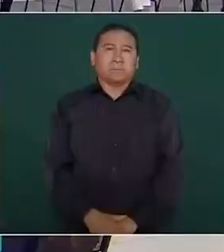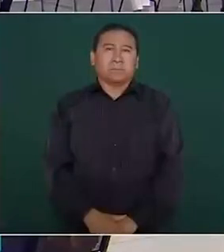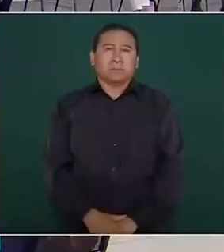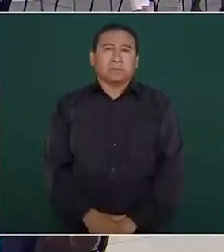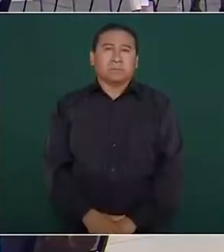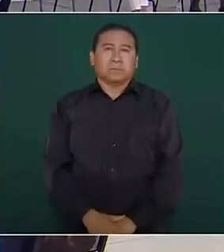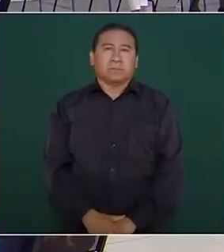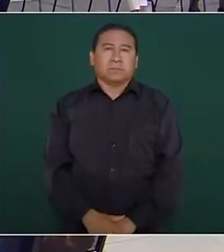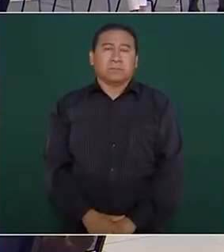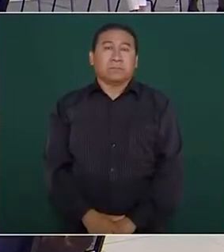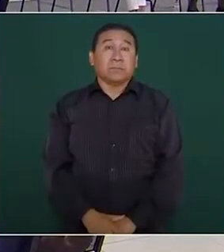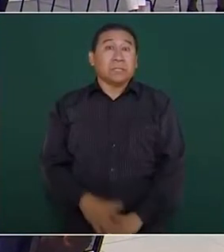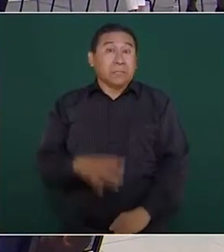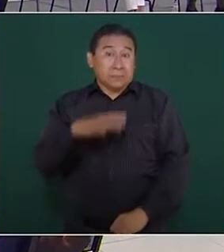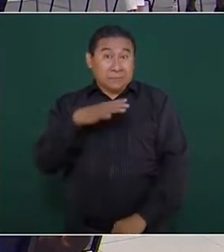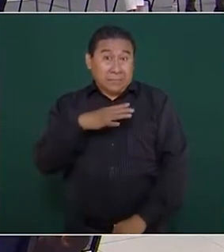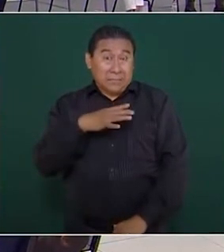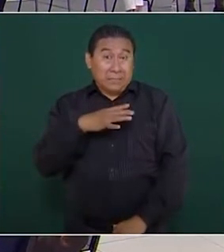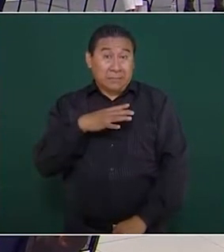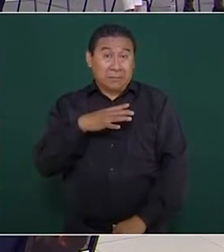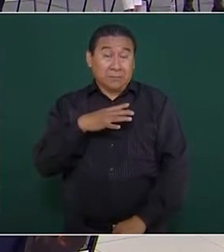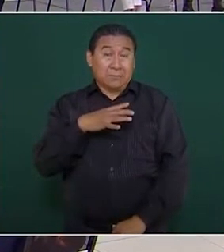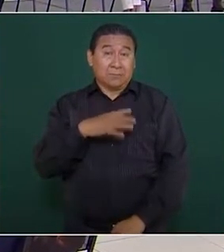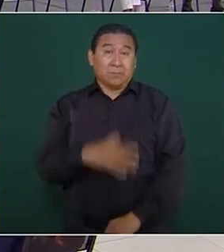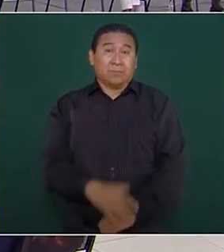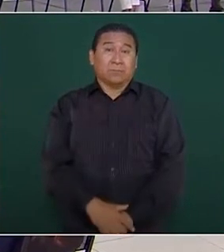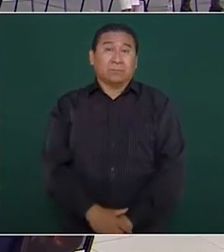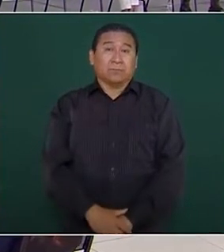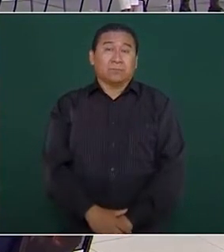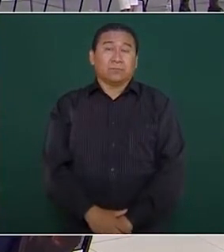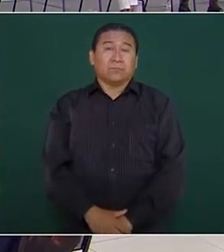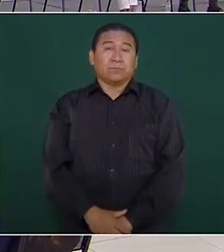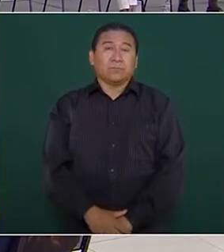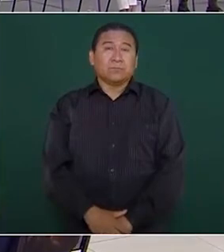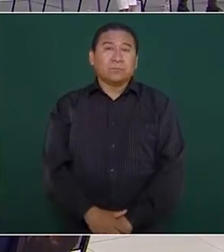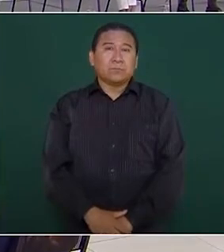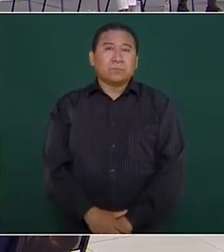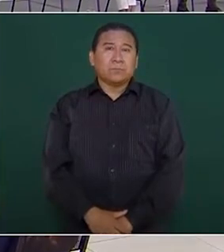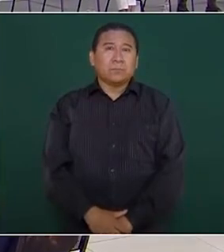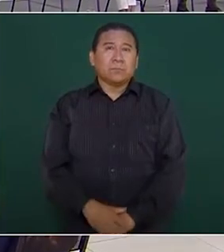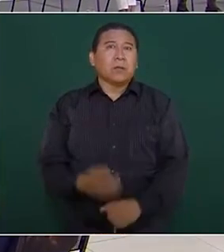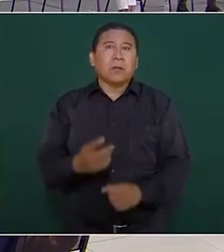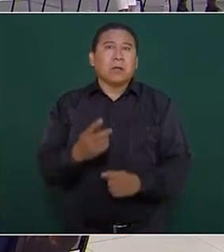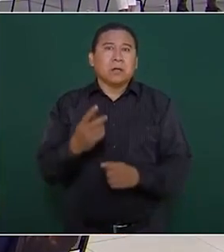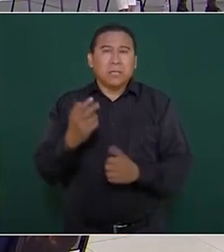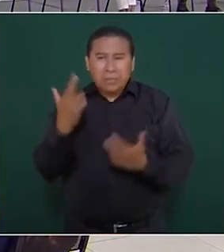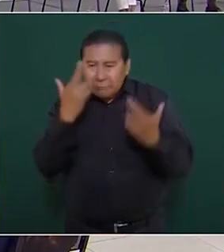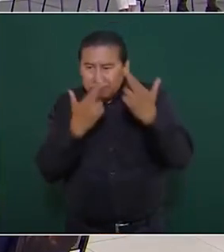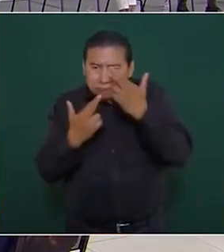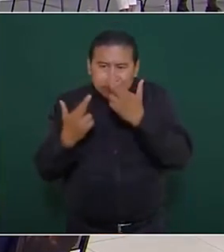Hay incluso casos en donde no aceptan los avalúos